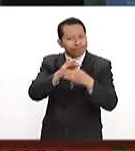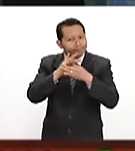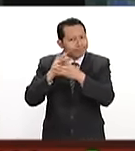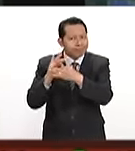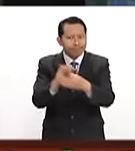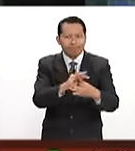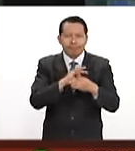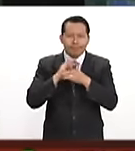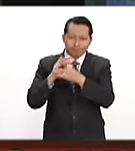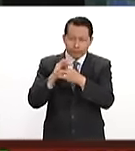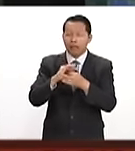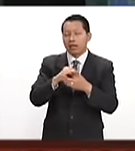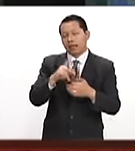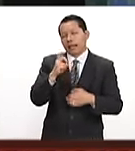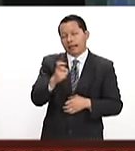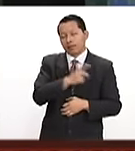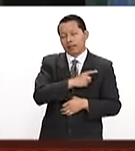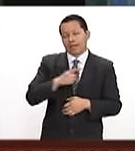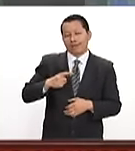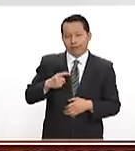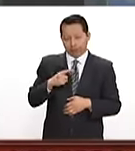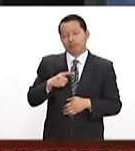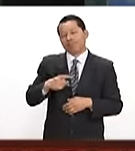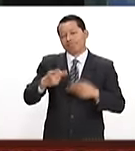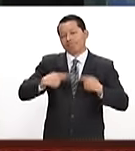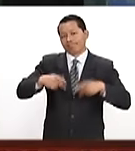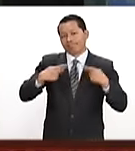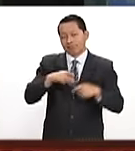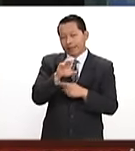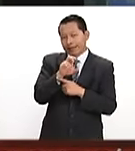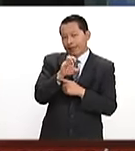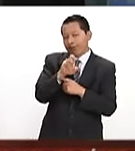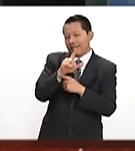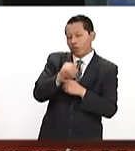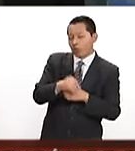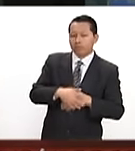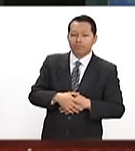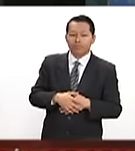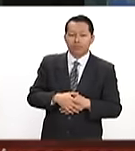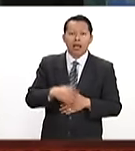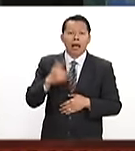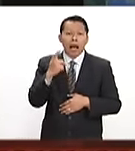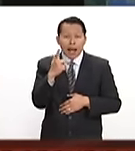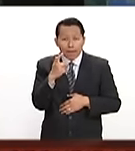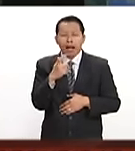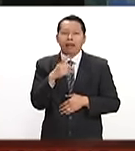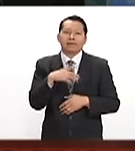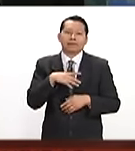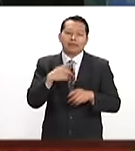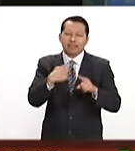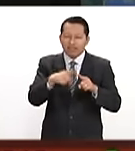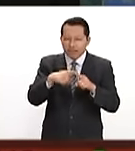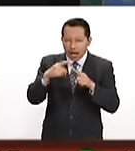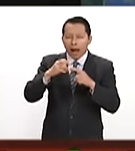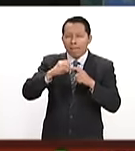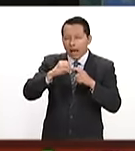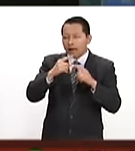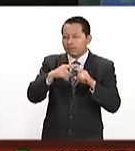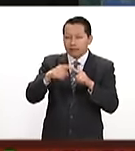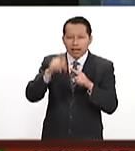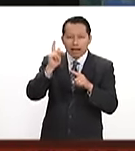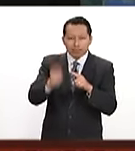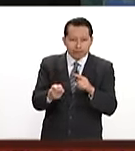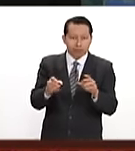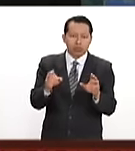deber cívico que nos compete a todos. Las armas y municiones destruidas ya no estarán más en